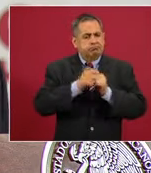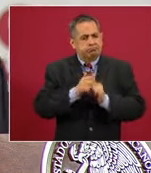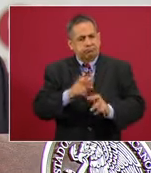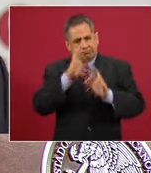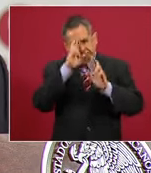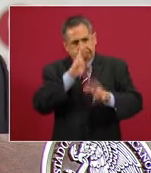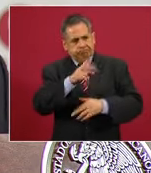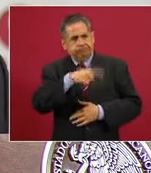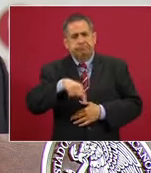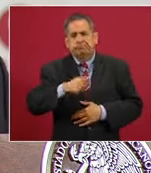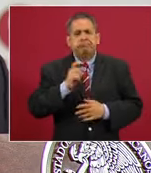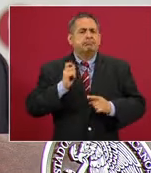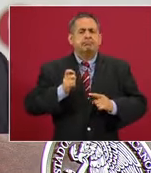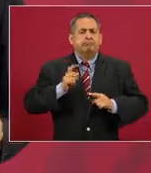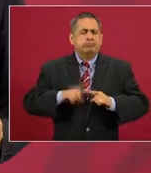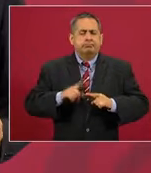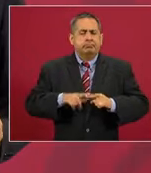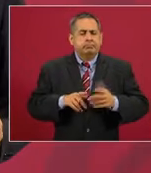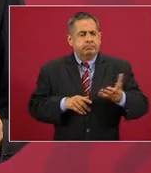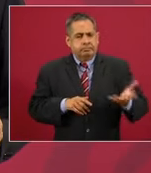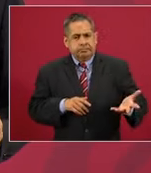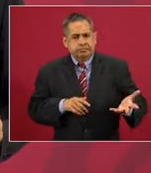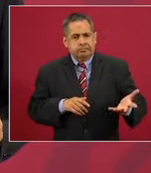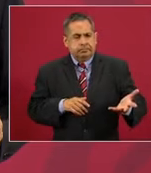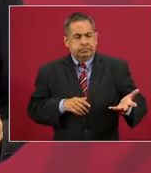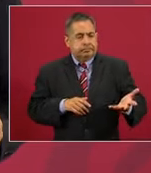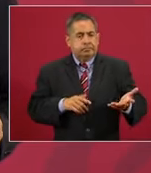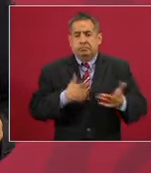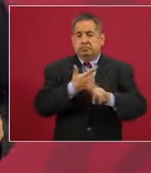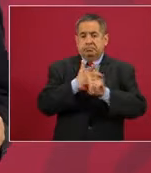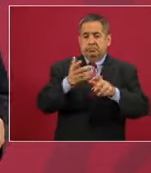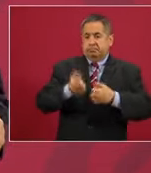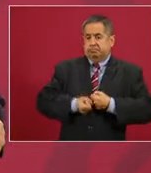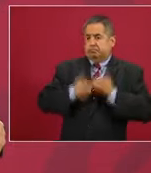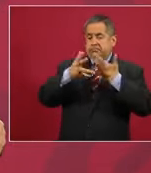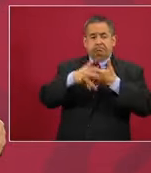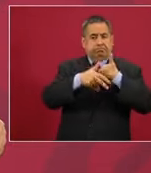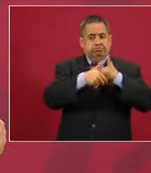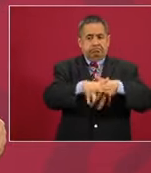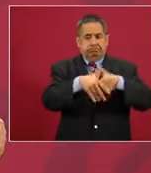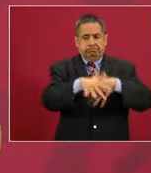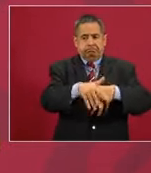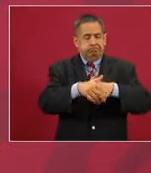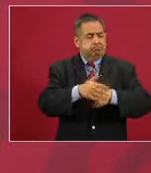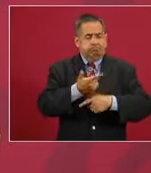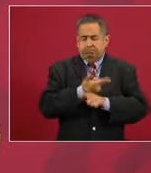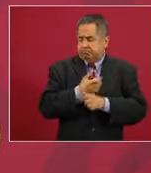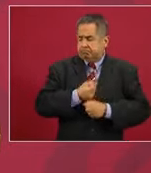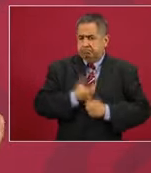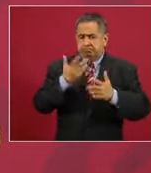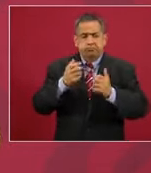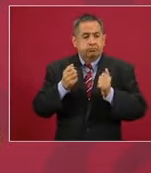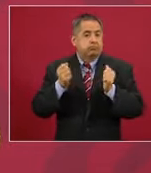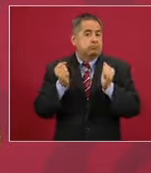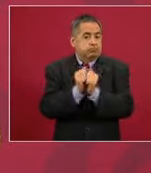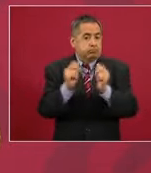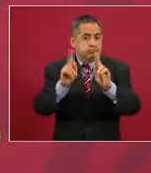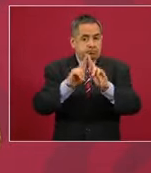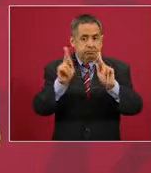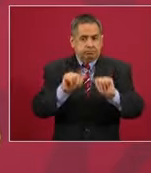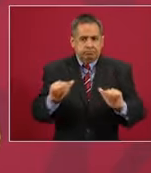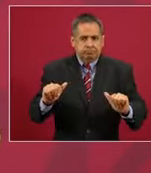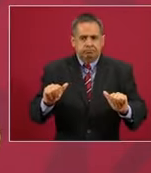a la libre manifestación de manera pacífica,